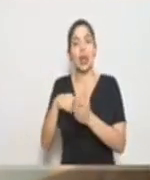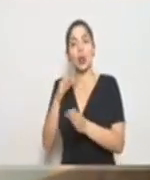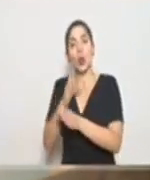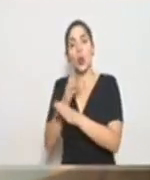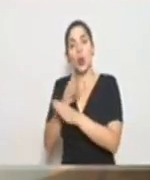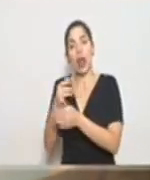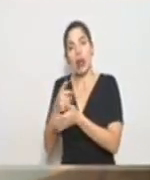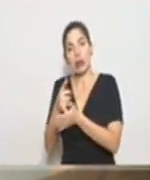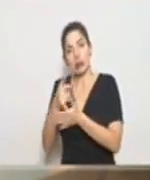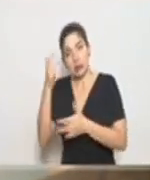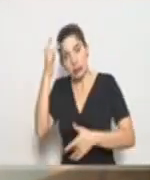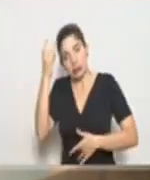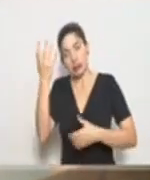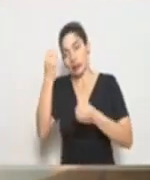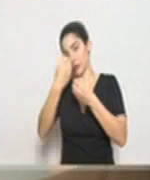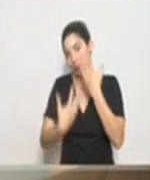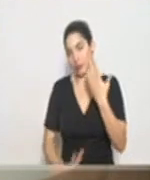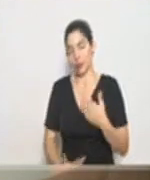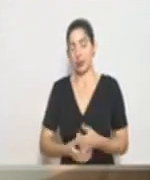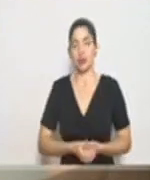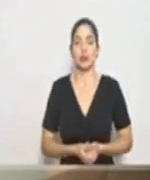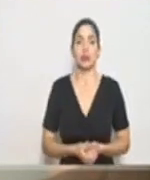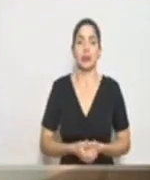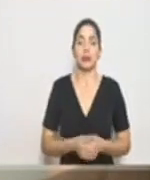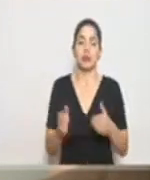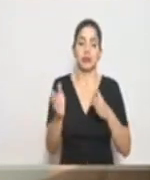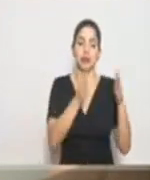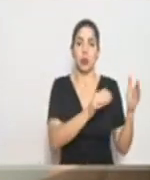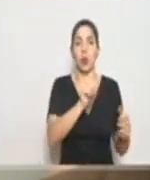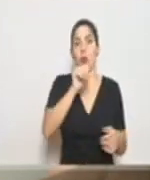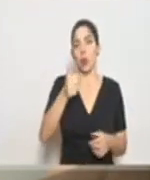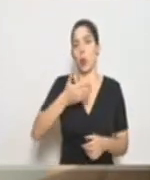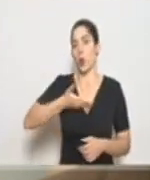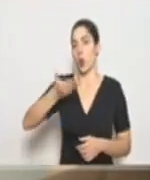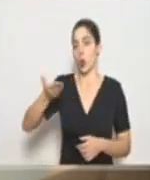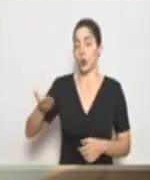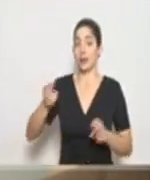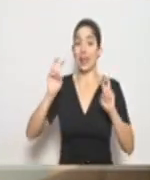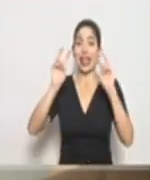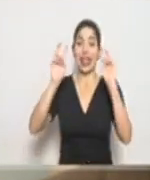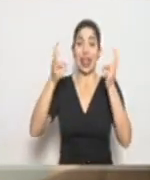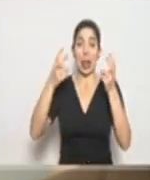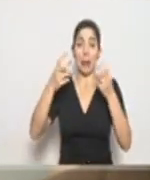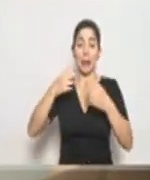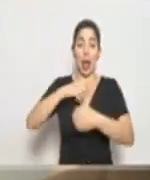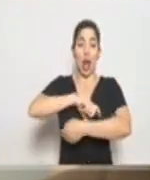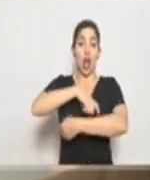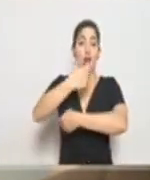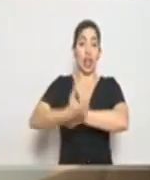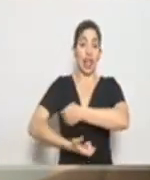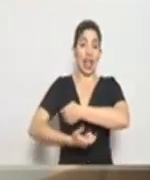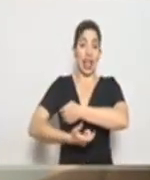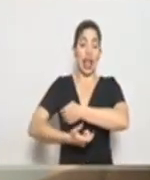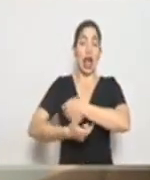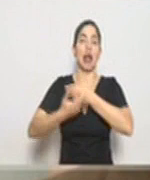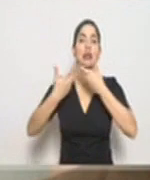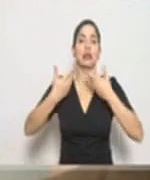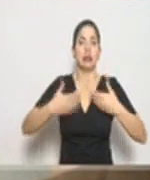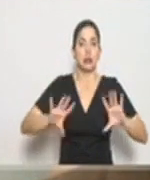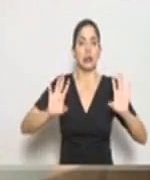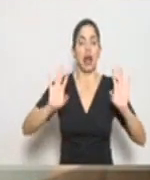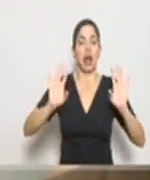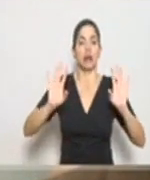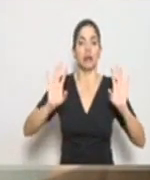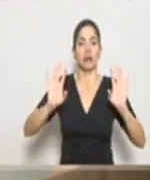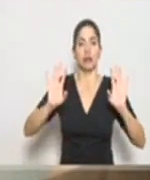paliativos, etcétera. En otro orden de cosas, con el tema de los sorteos de lotería, se tomaron varios